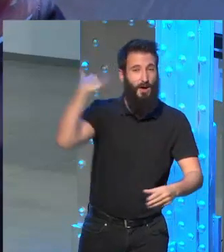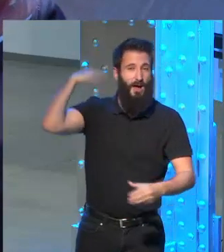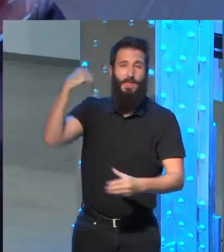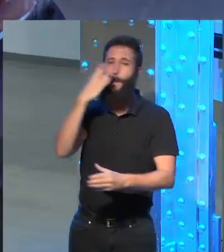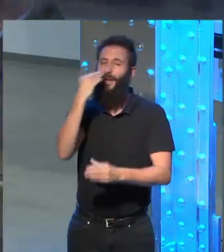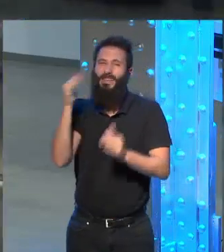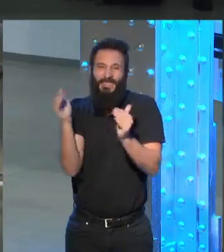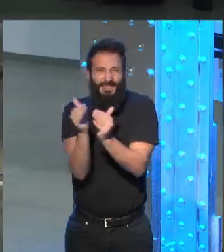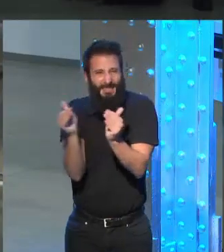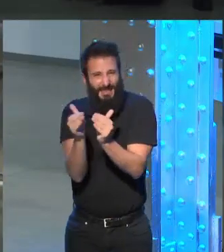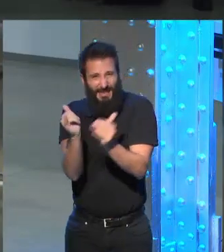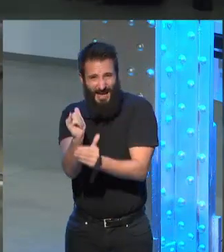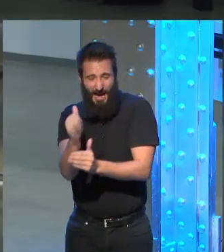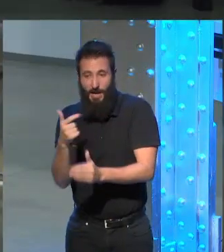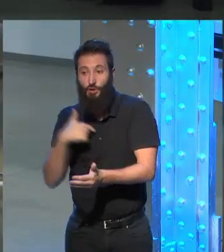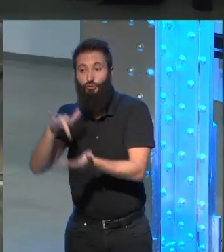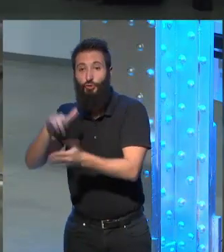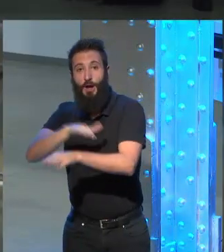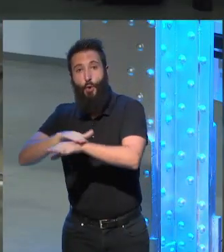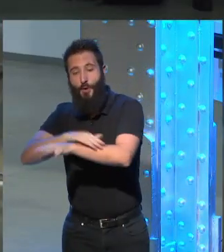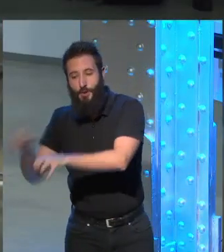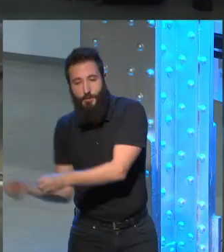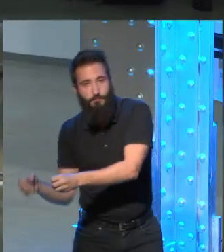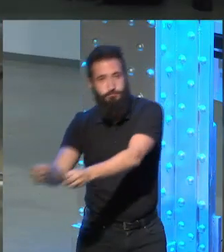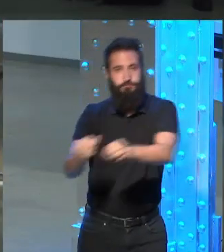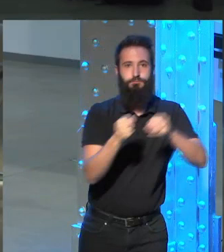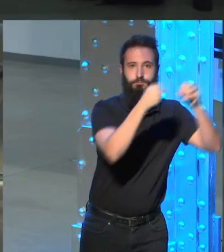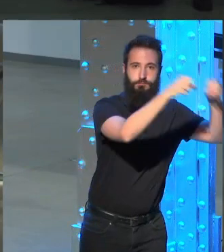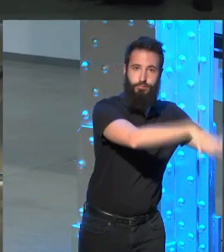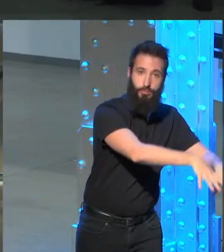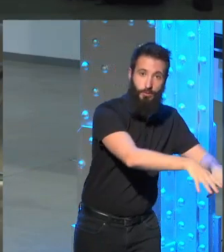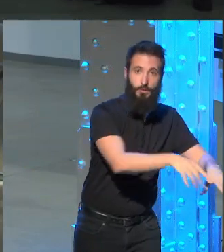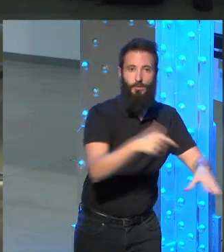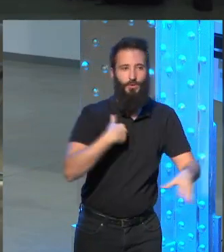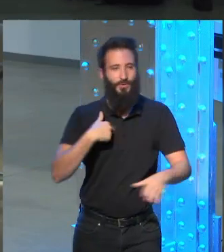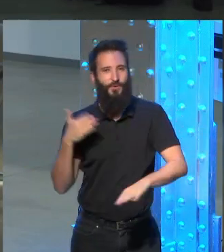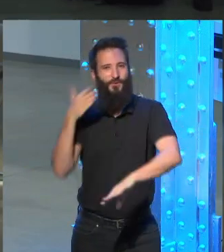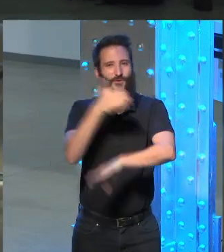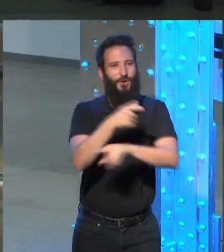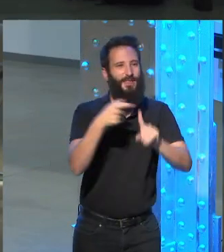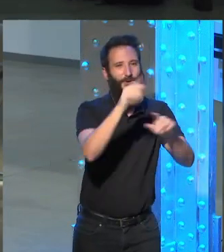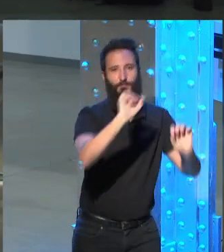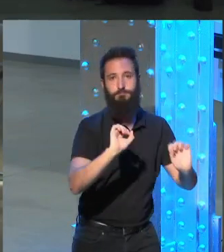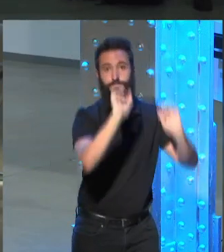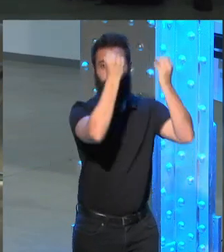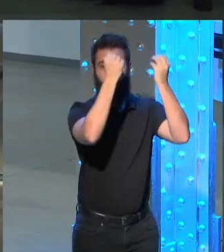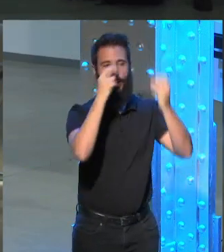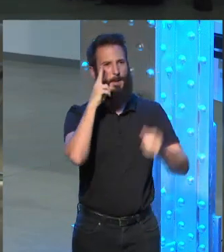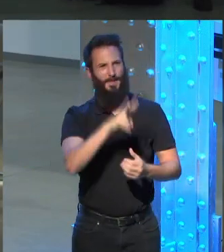a la perrera fui a rescatarla vi cómo ejecutaban que era una cosa absolutamente